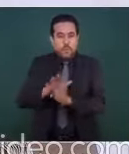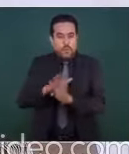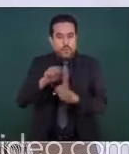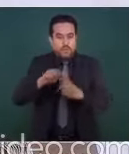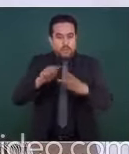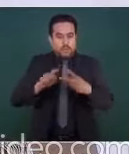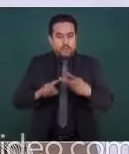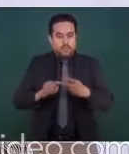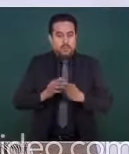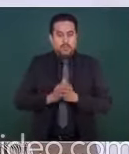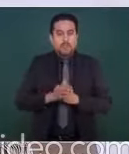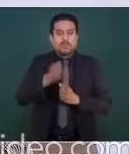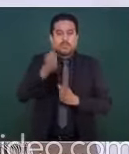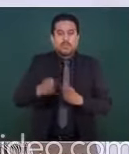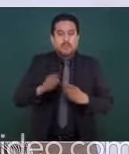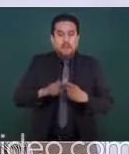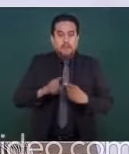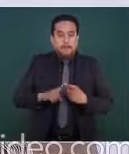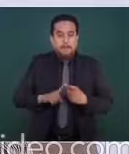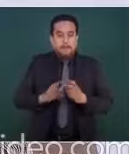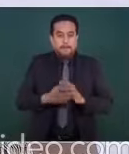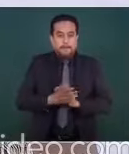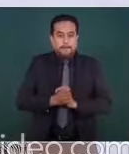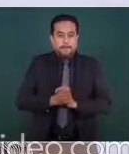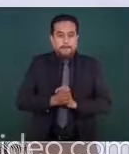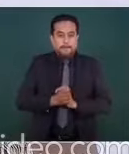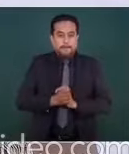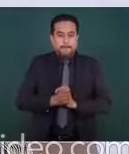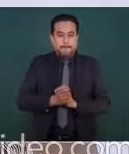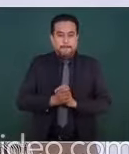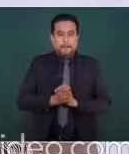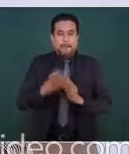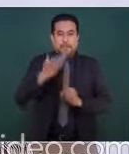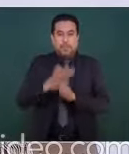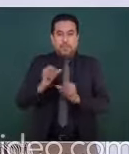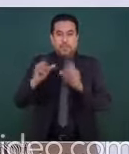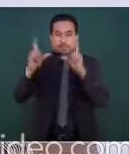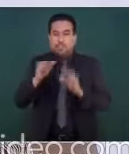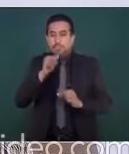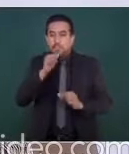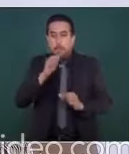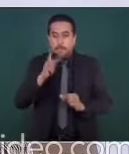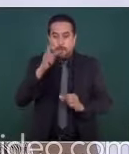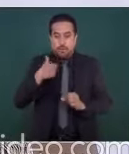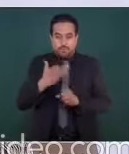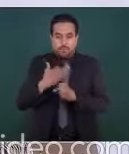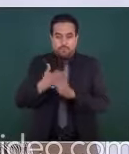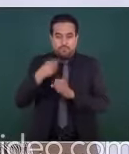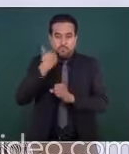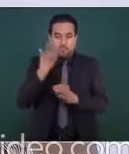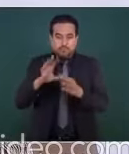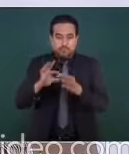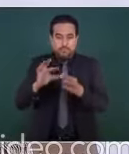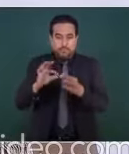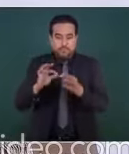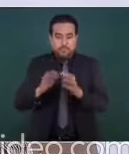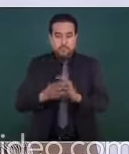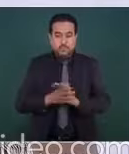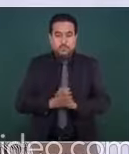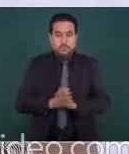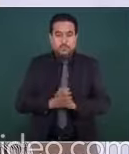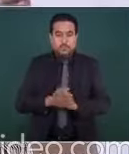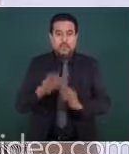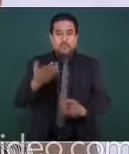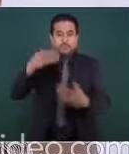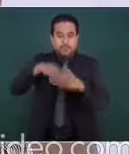primero, de las prisiones. Uno de los datos que me vienen aquí es que hemos metido a la